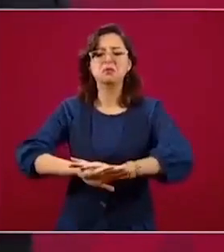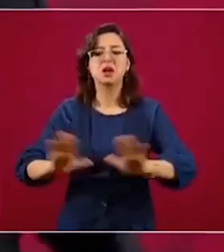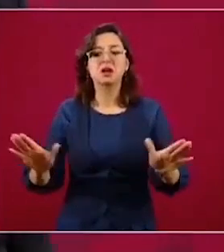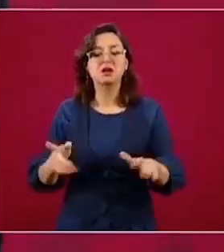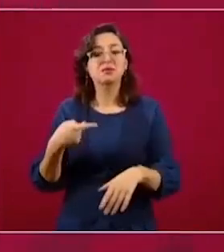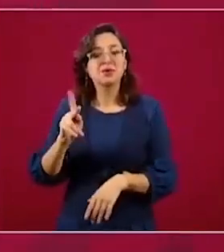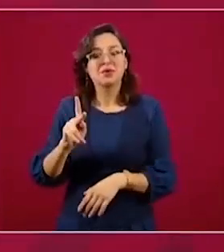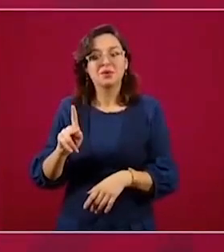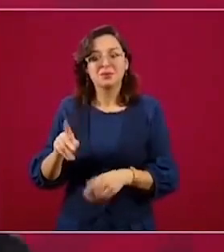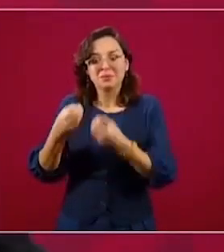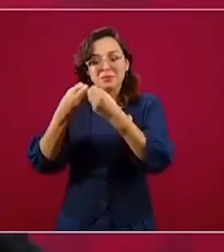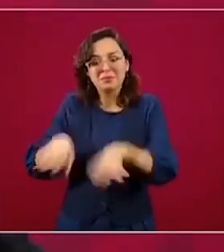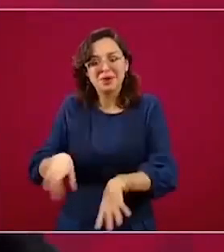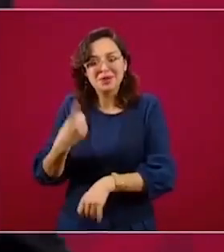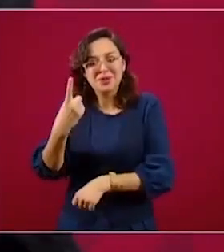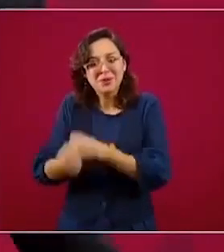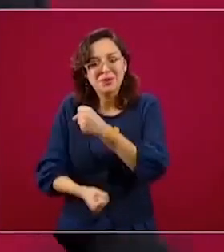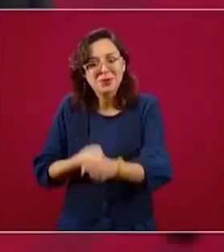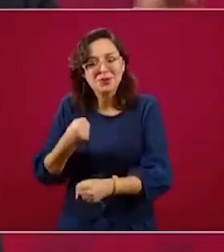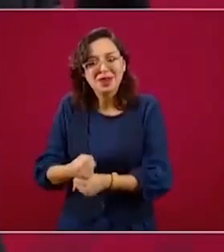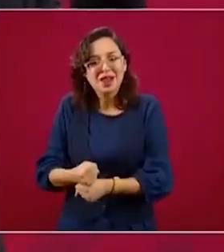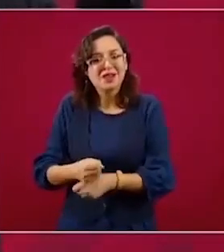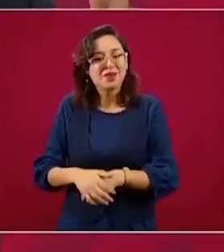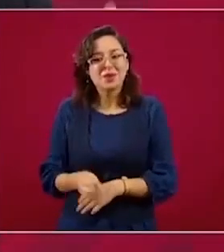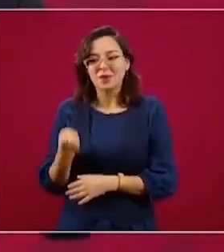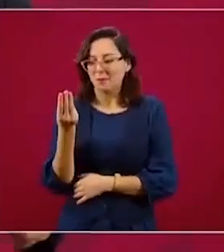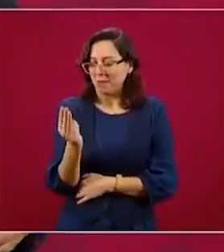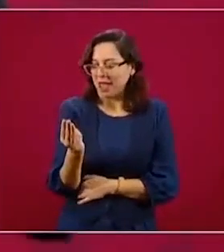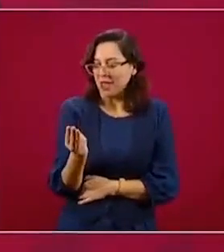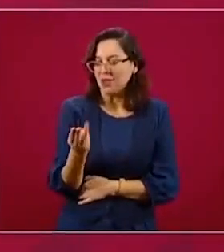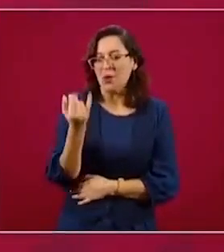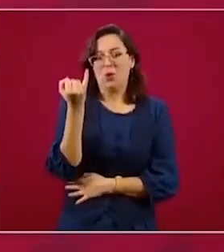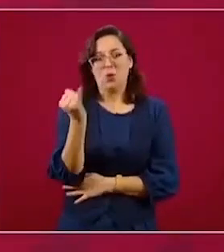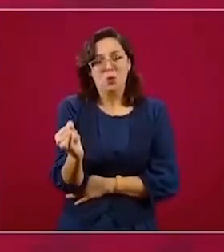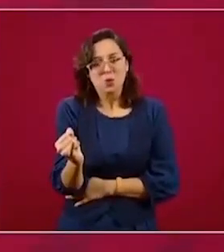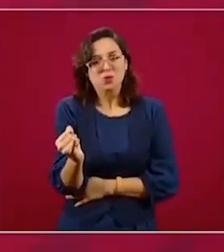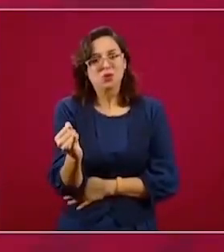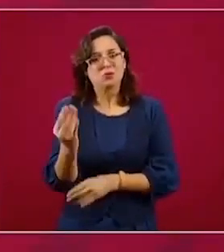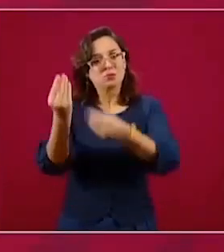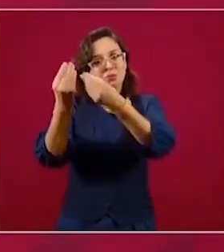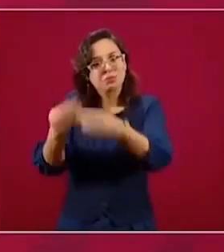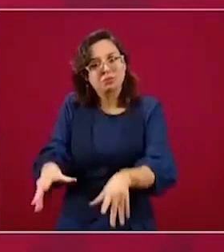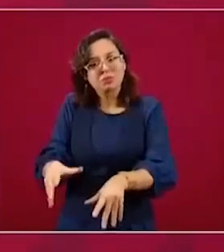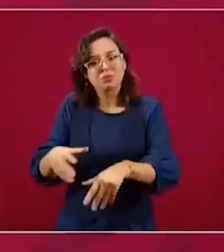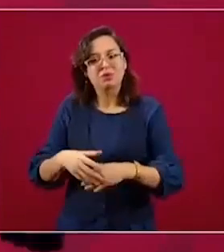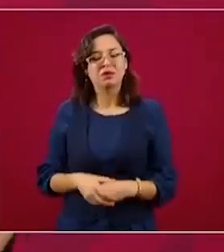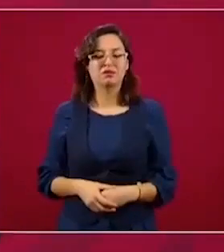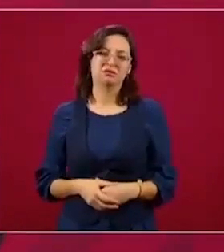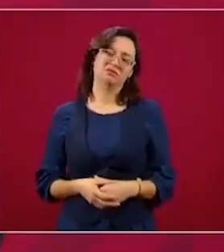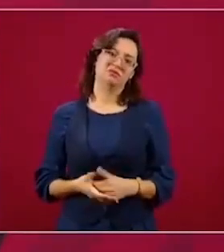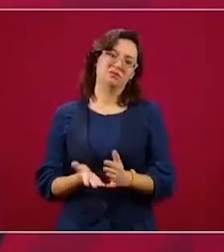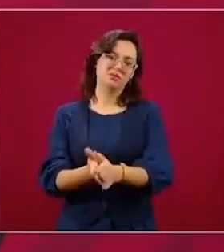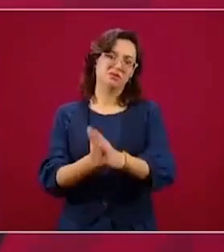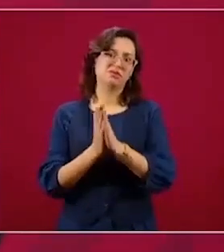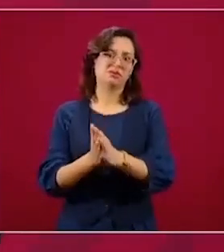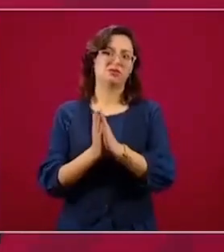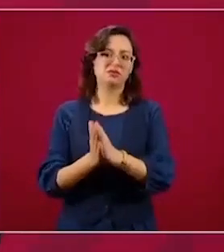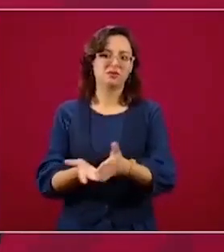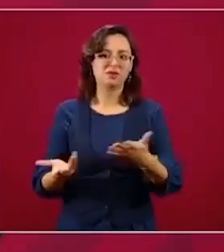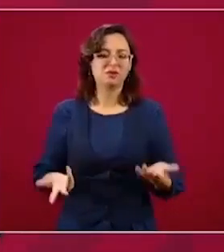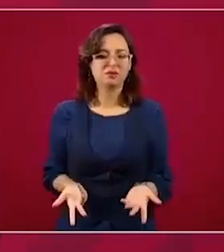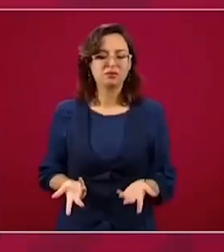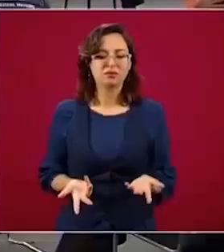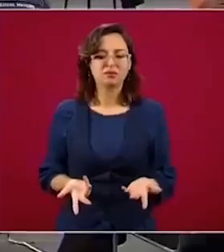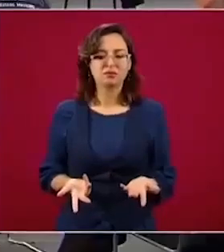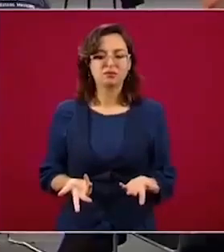y todavía todo junio y va a haber lugares en donde